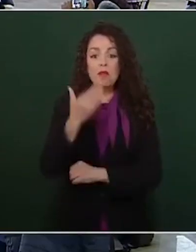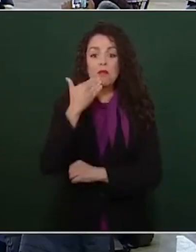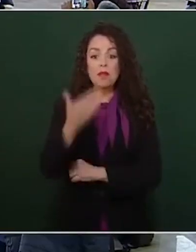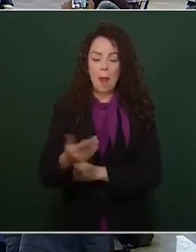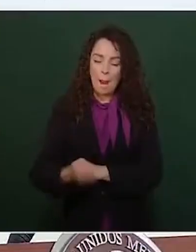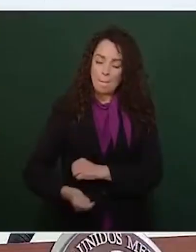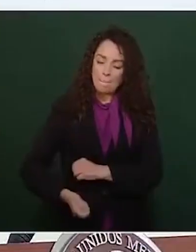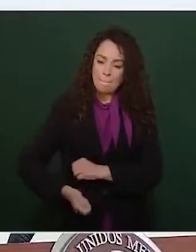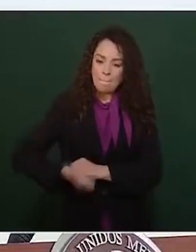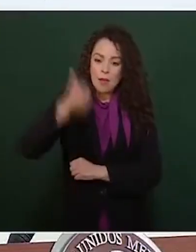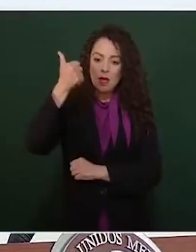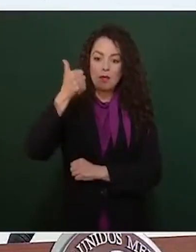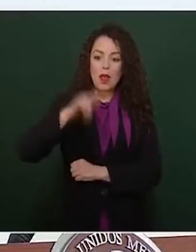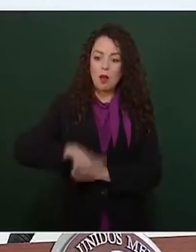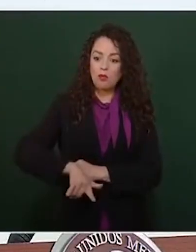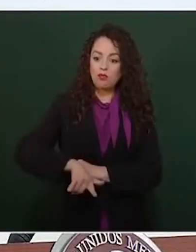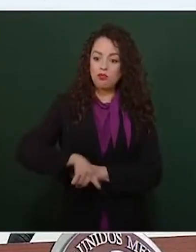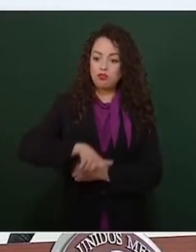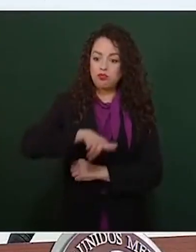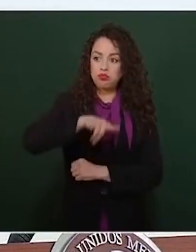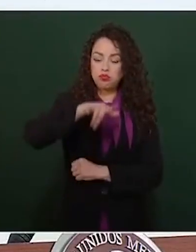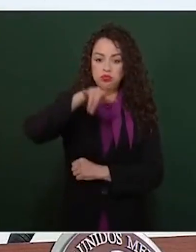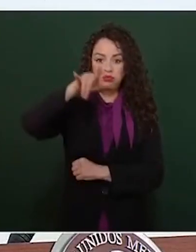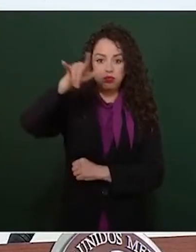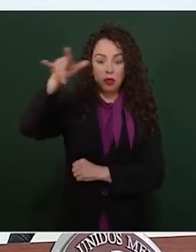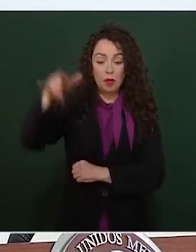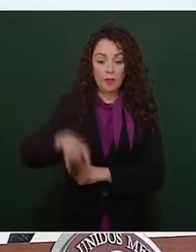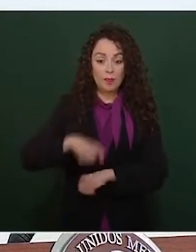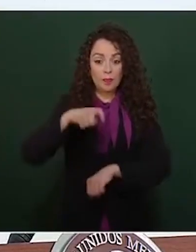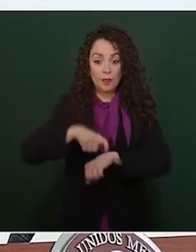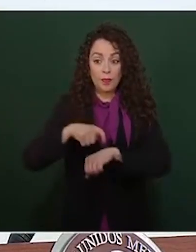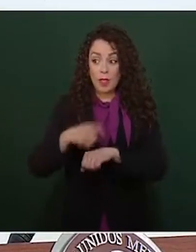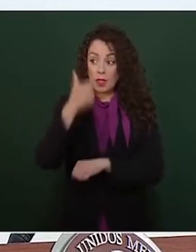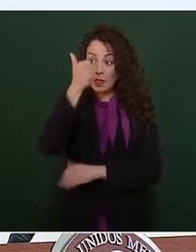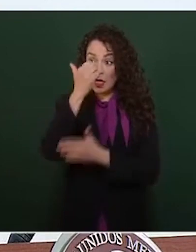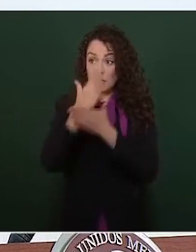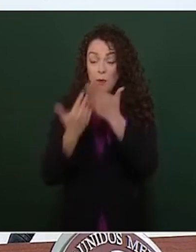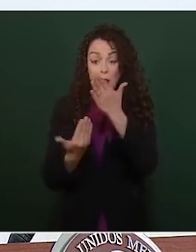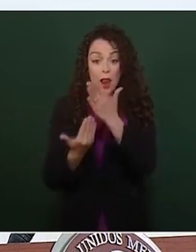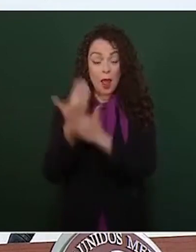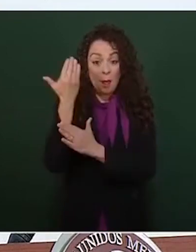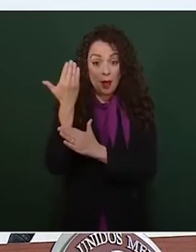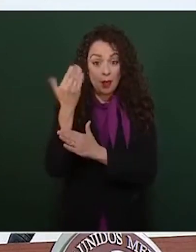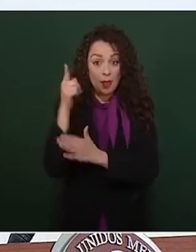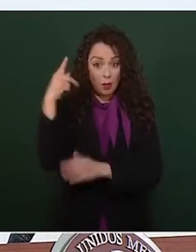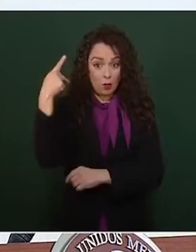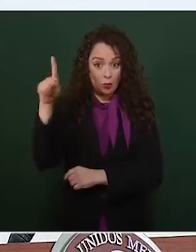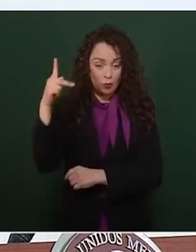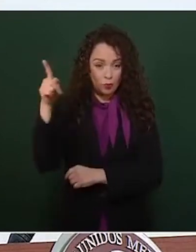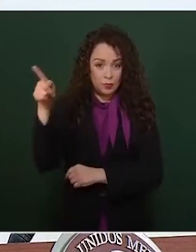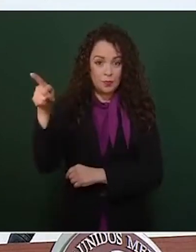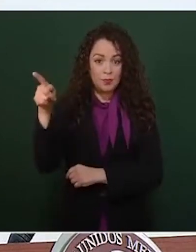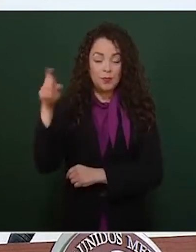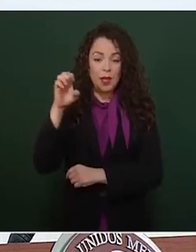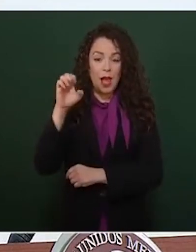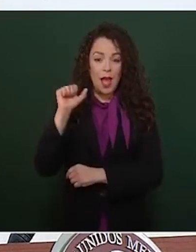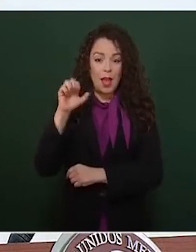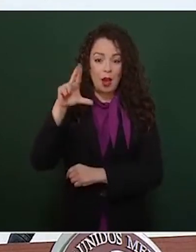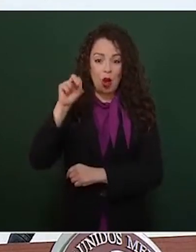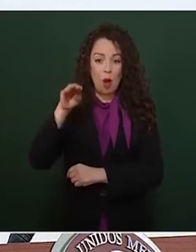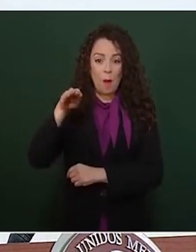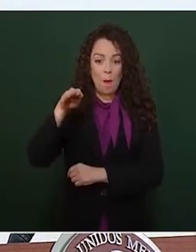el primer despegue, que fue a las seis y media de la mañana, el avión de Aeroméxico hacia la ciudad